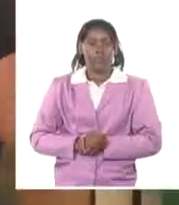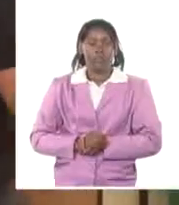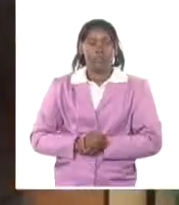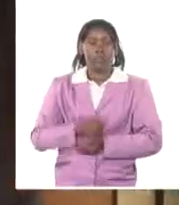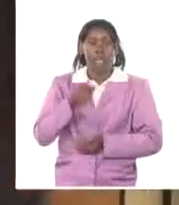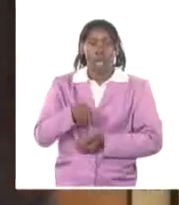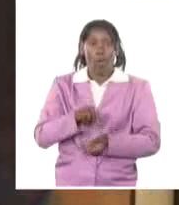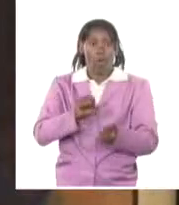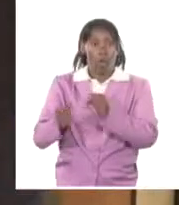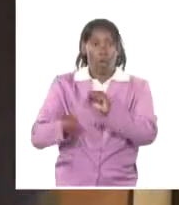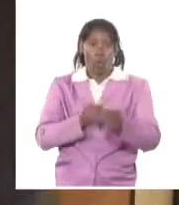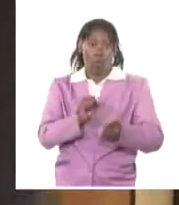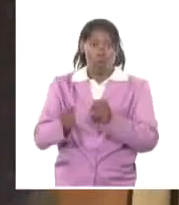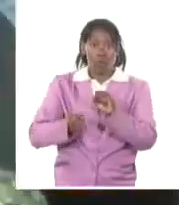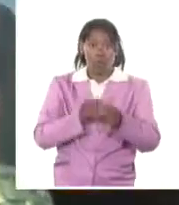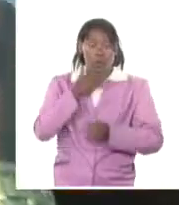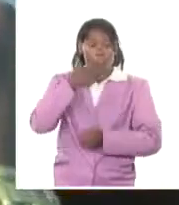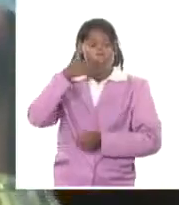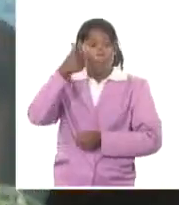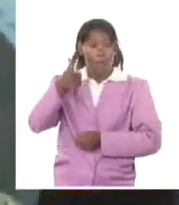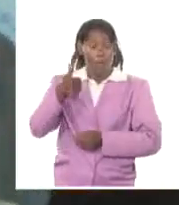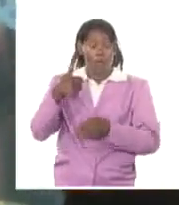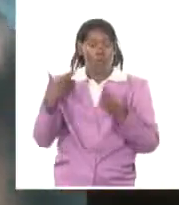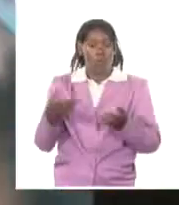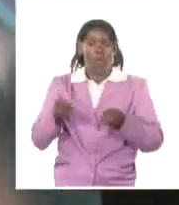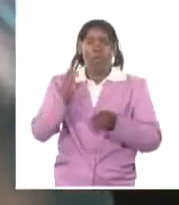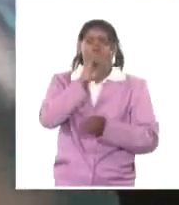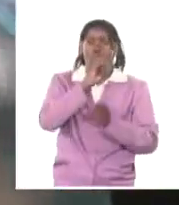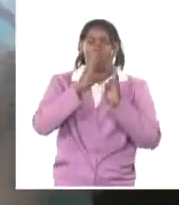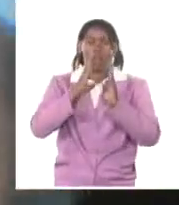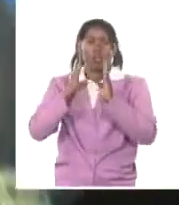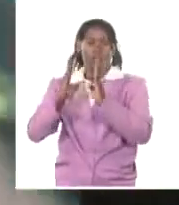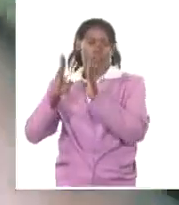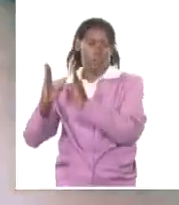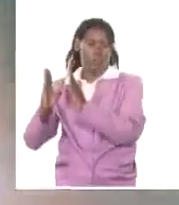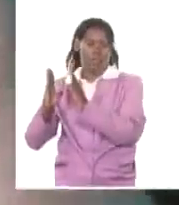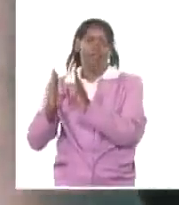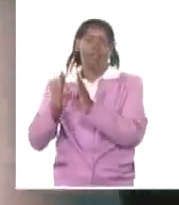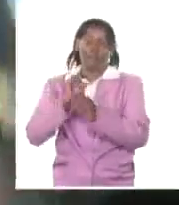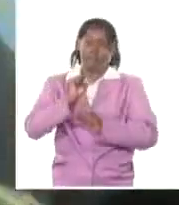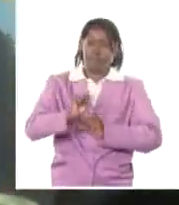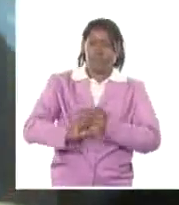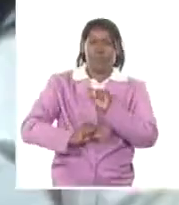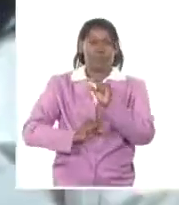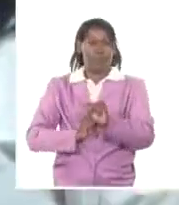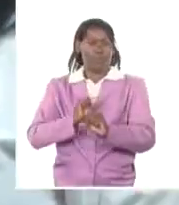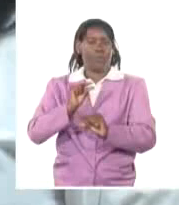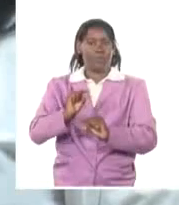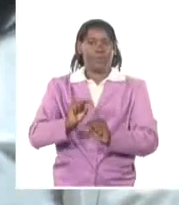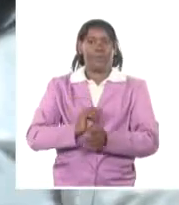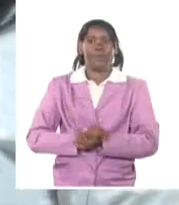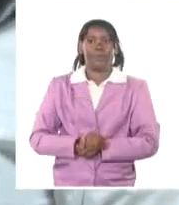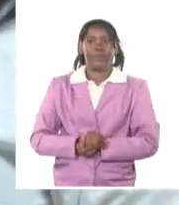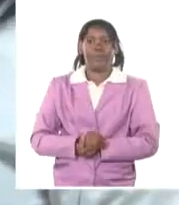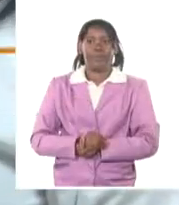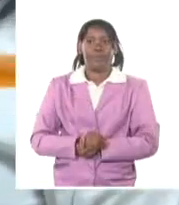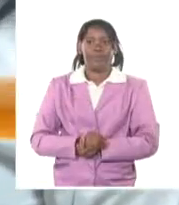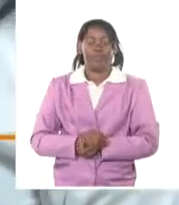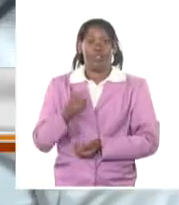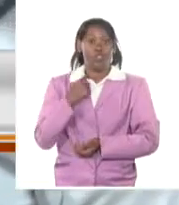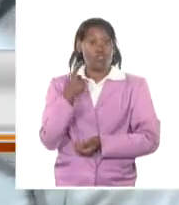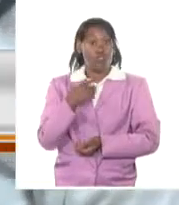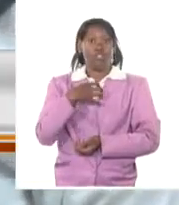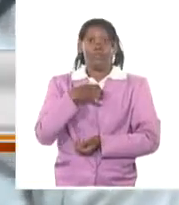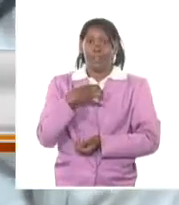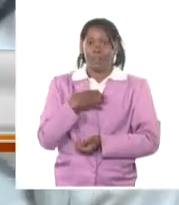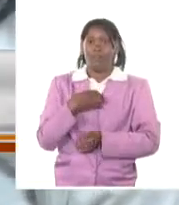reforzamiento de acciones de control y organización en el sistema de servicio centros. Tenemos nosotros definido en